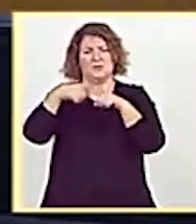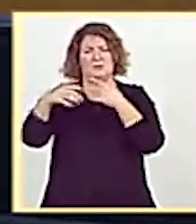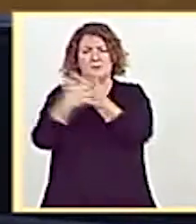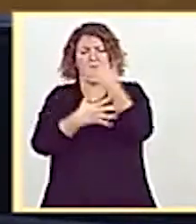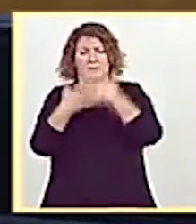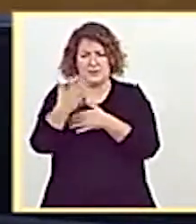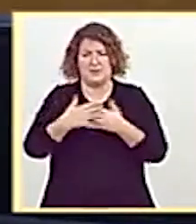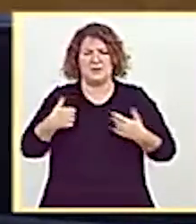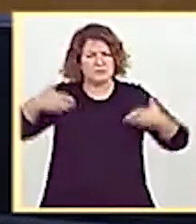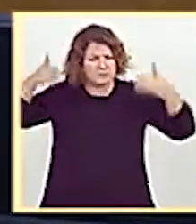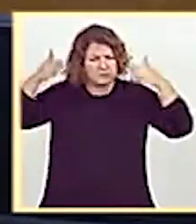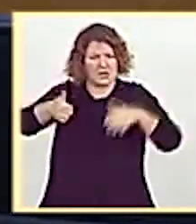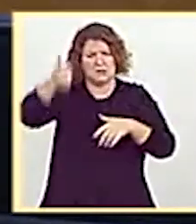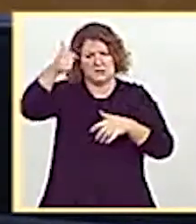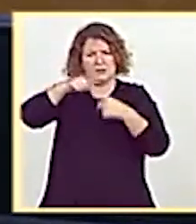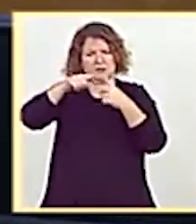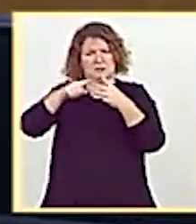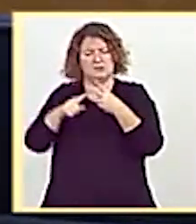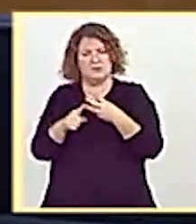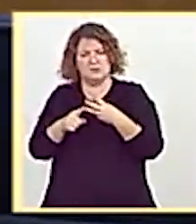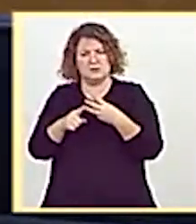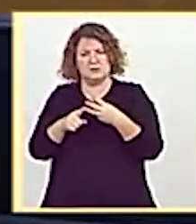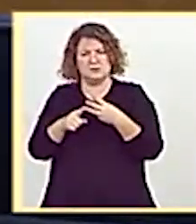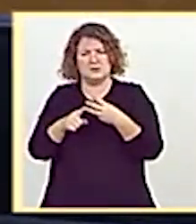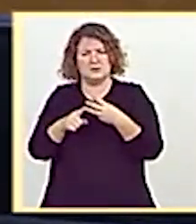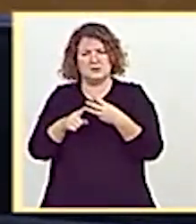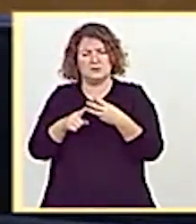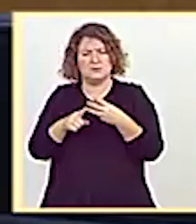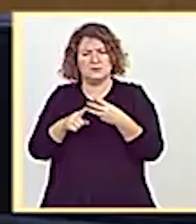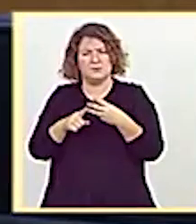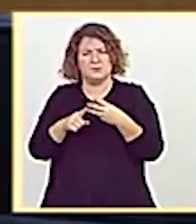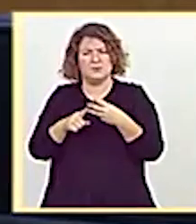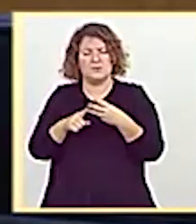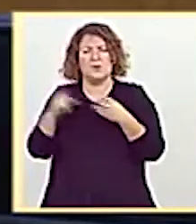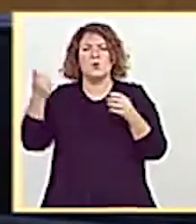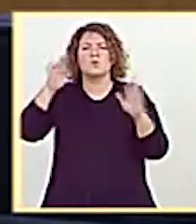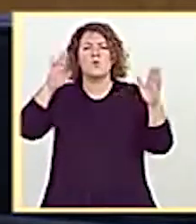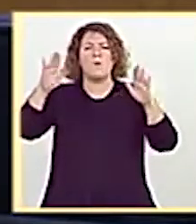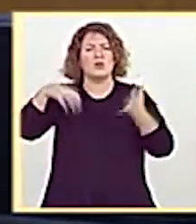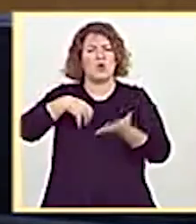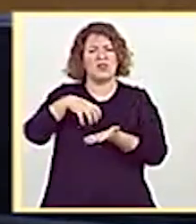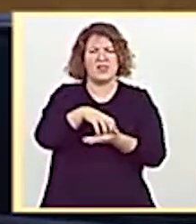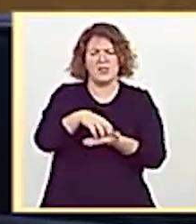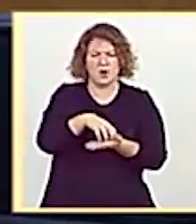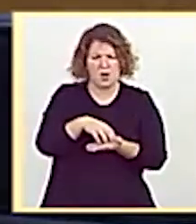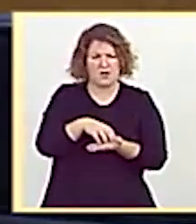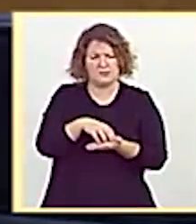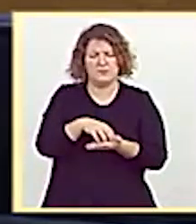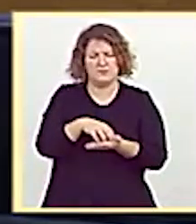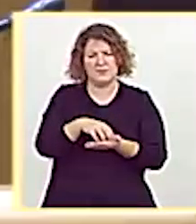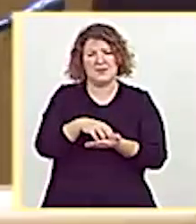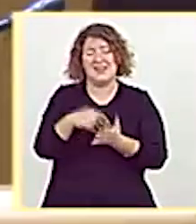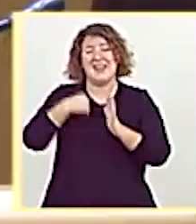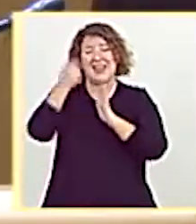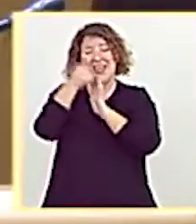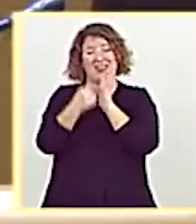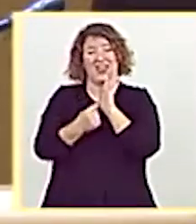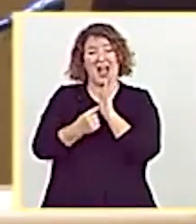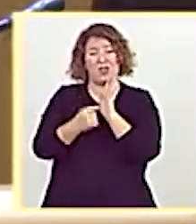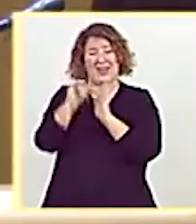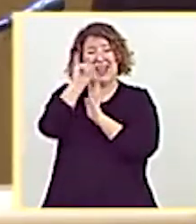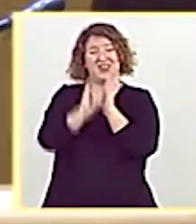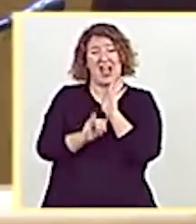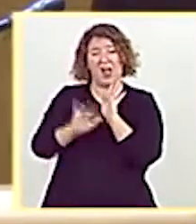es importante centrarnos en tres puntos importantes. En primer lugar, en un momento de incertidumbre, hay algunas cosas que son claras de los indicadores que tenemos.